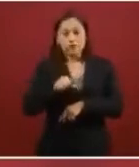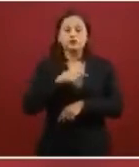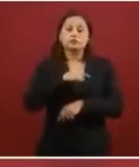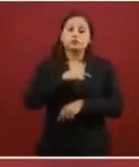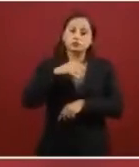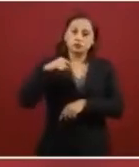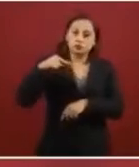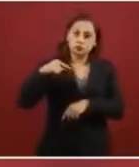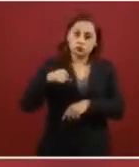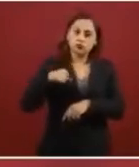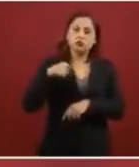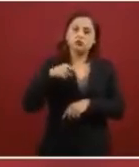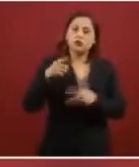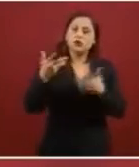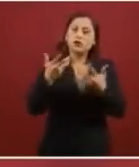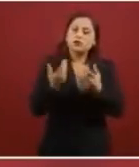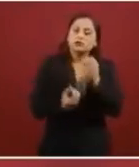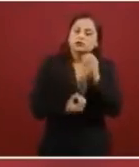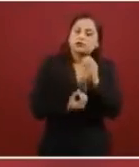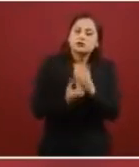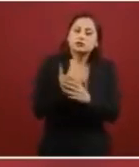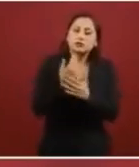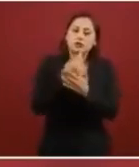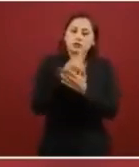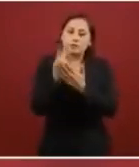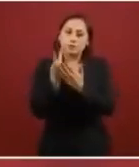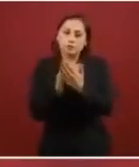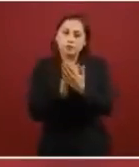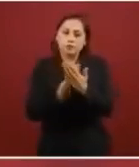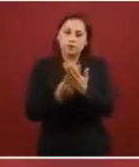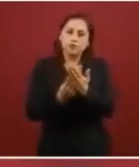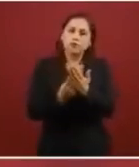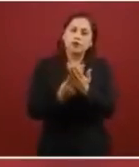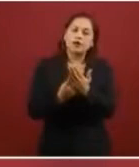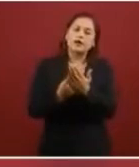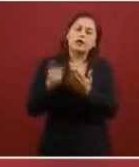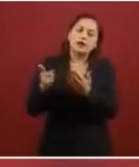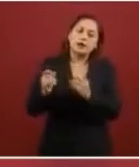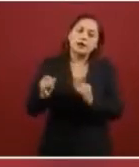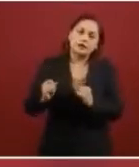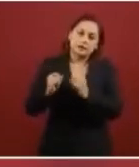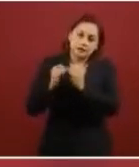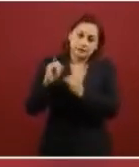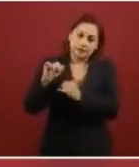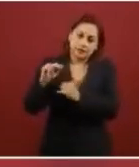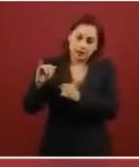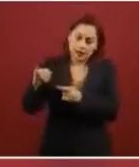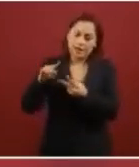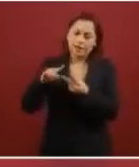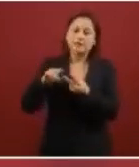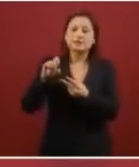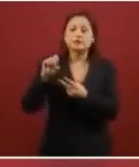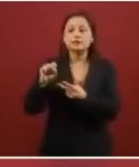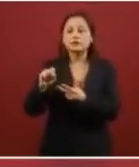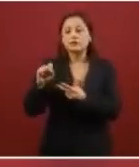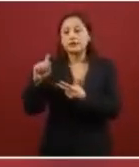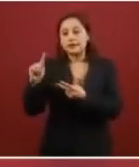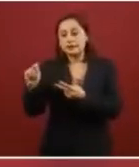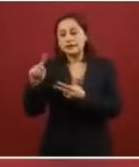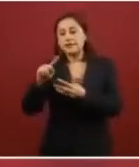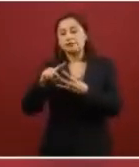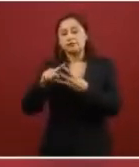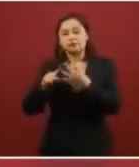que es el que ya anunciamos, que es el respaldo vía el INAM y la Secretaría de Trabajo y los diferentes programas del gobierno